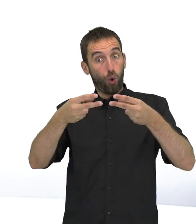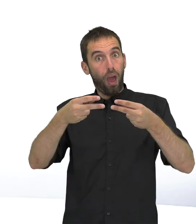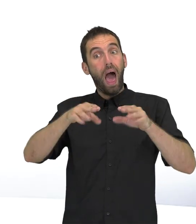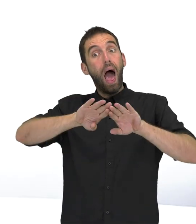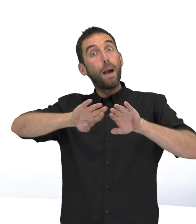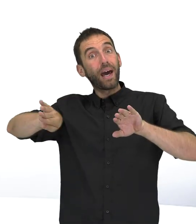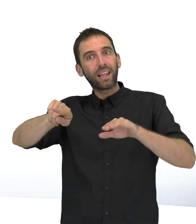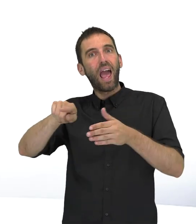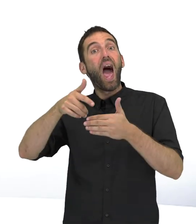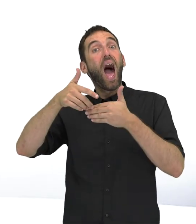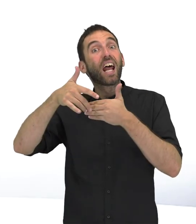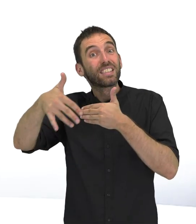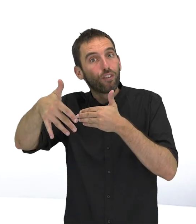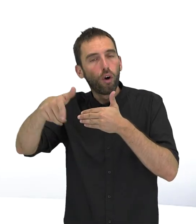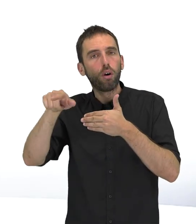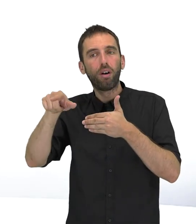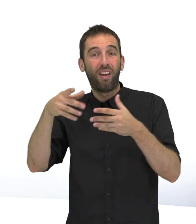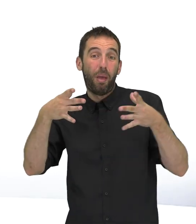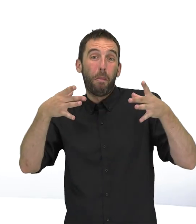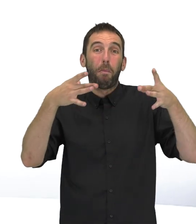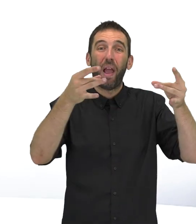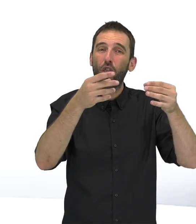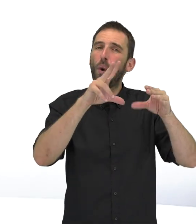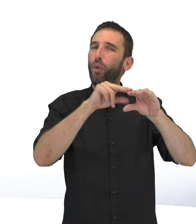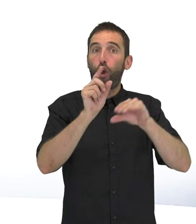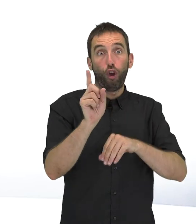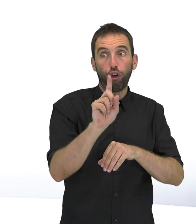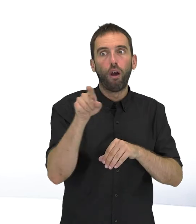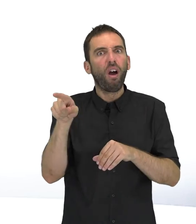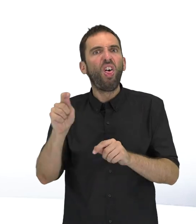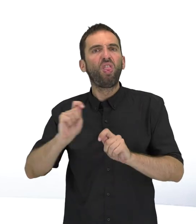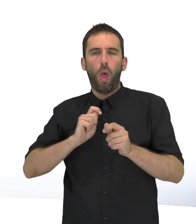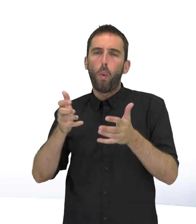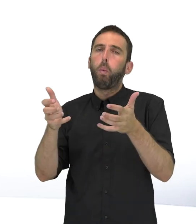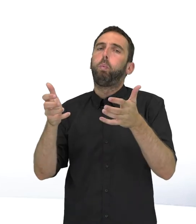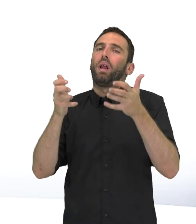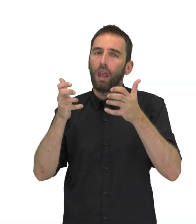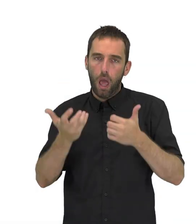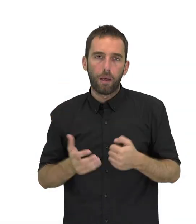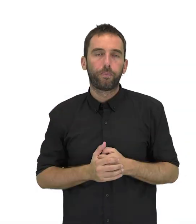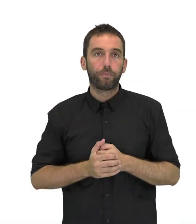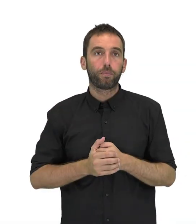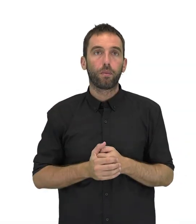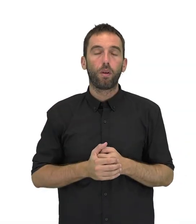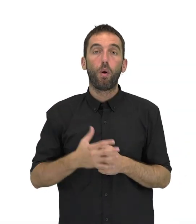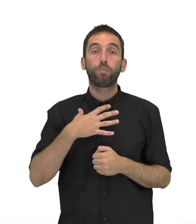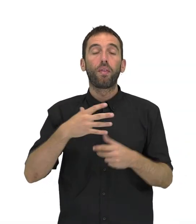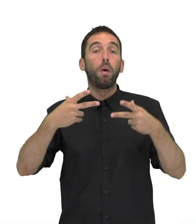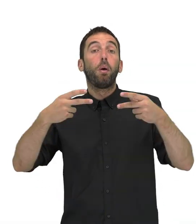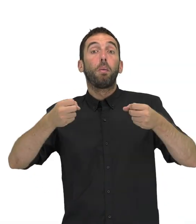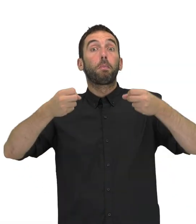disponer de los subtítulos en un fichero aparte y por tanto no incrustado en el vídeo tiene mucha ventaja. Se puede